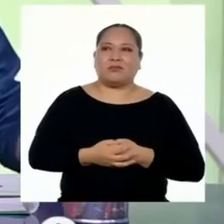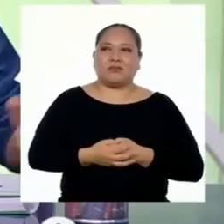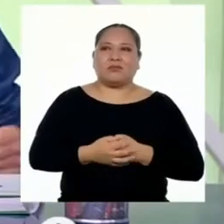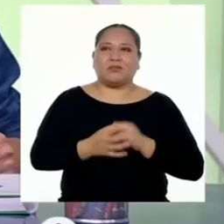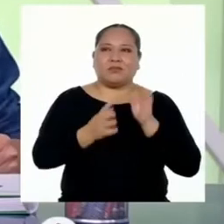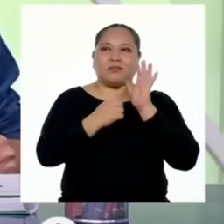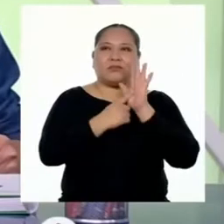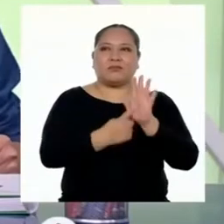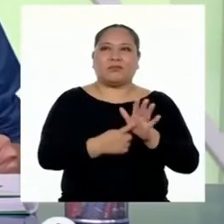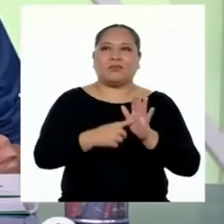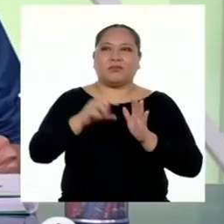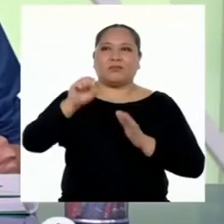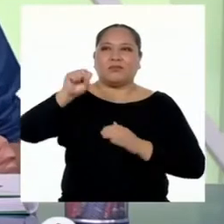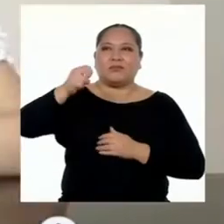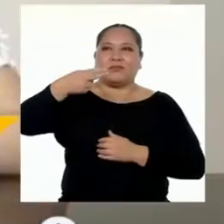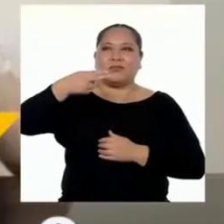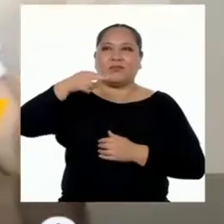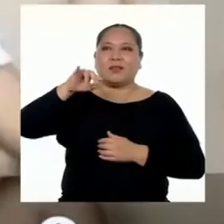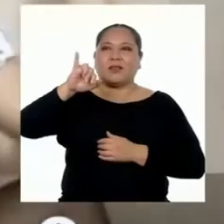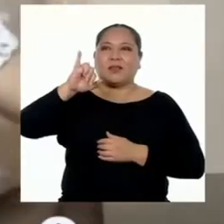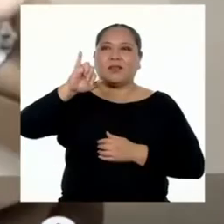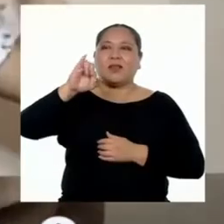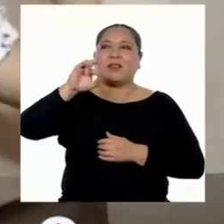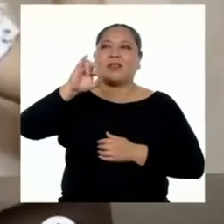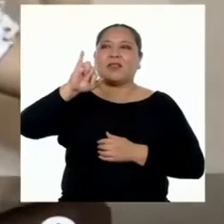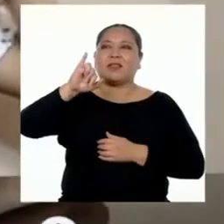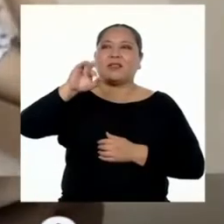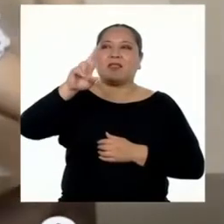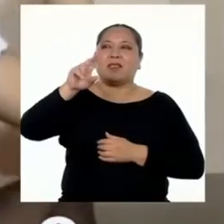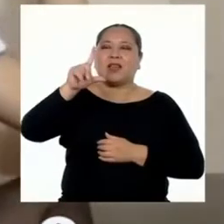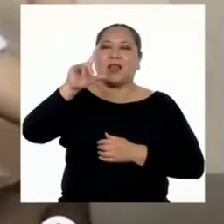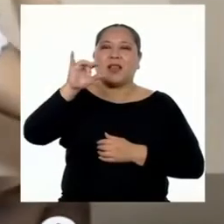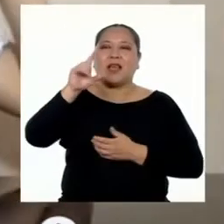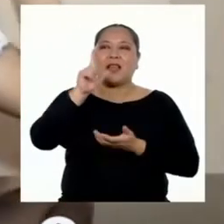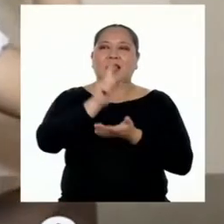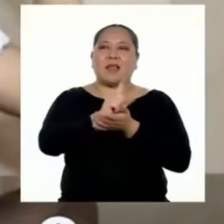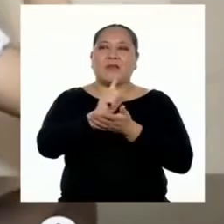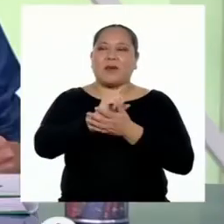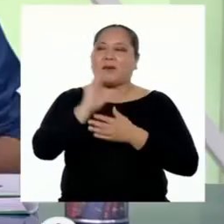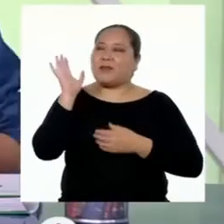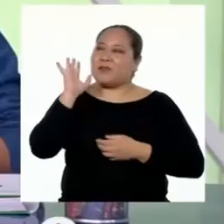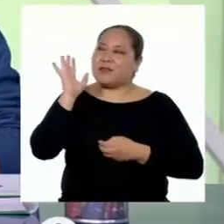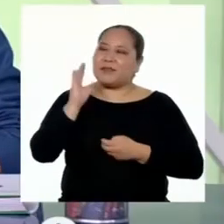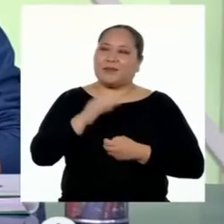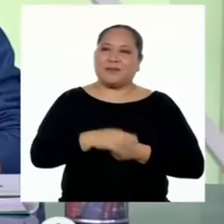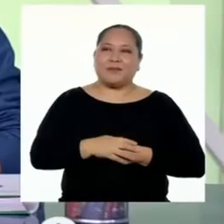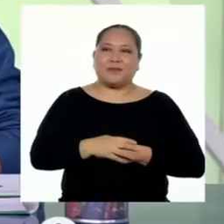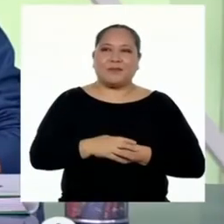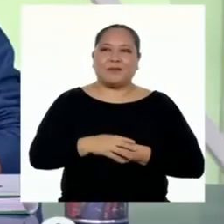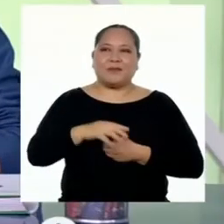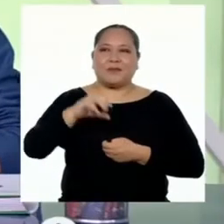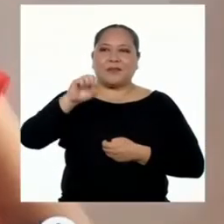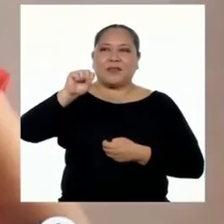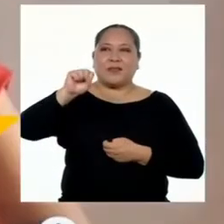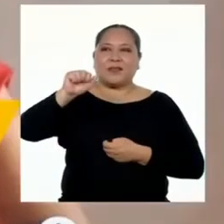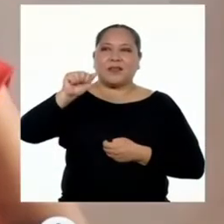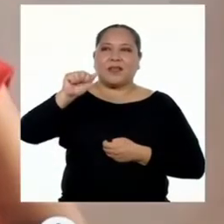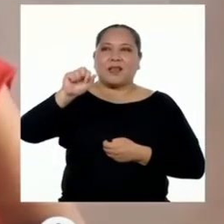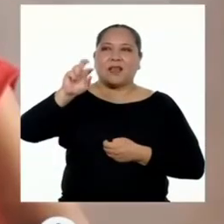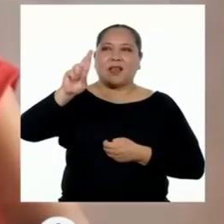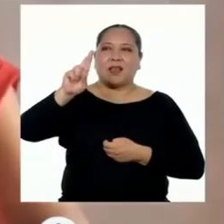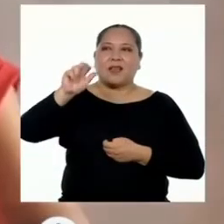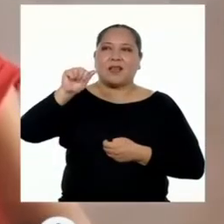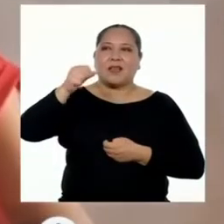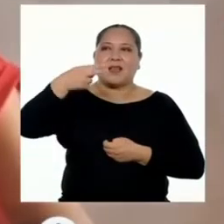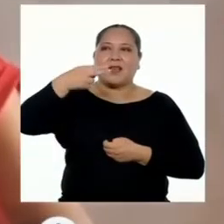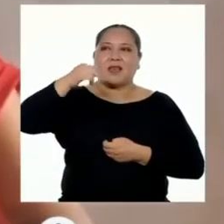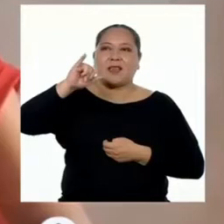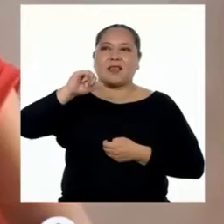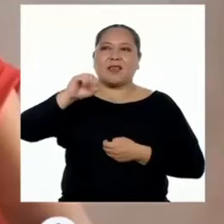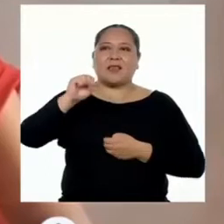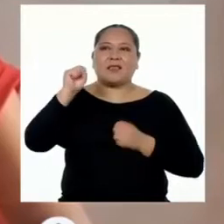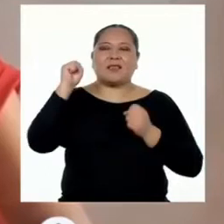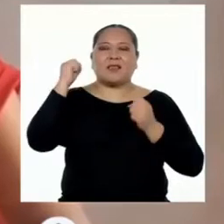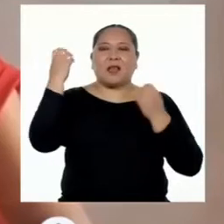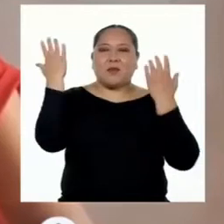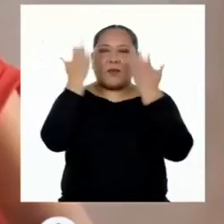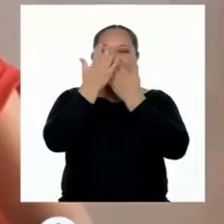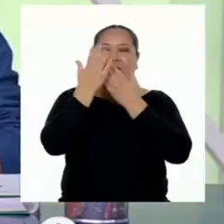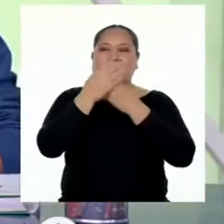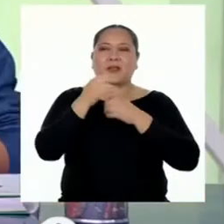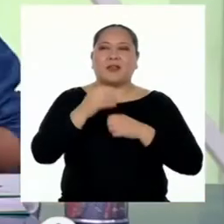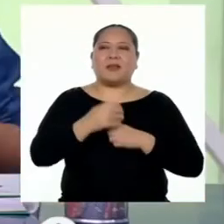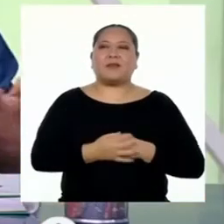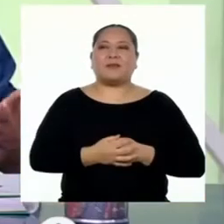Les presento a Shirley de Lima. ¡Hola, Jonathan! Sarai de San Martín. ¡Hola, Jonathan!